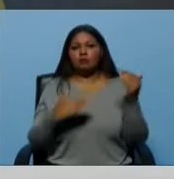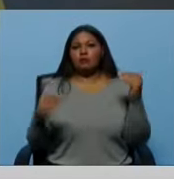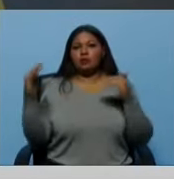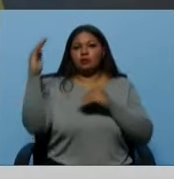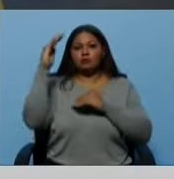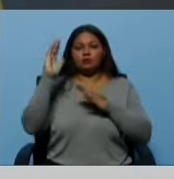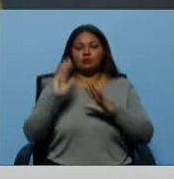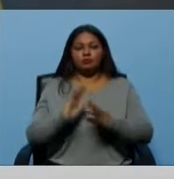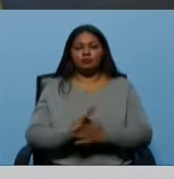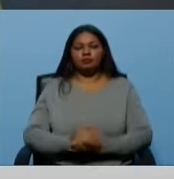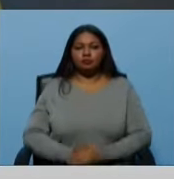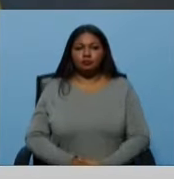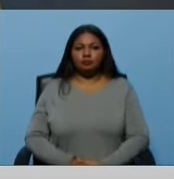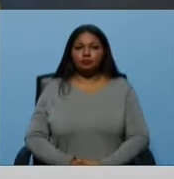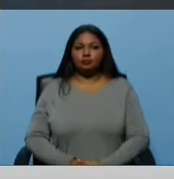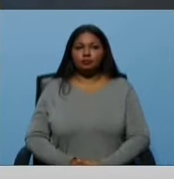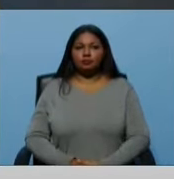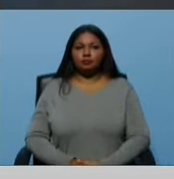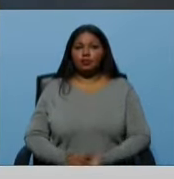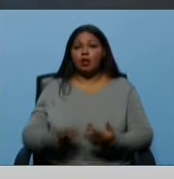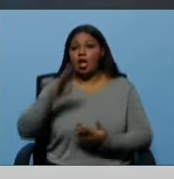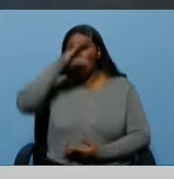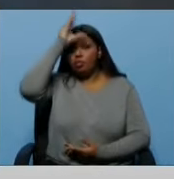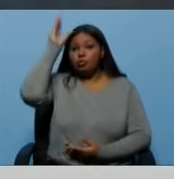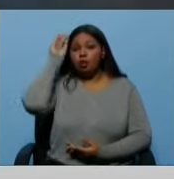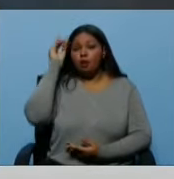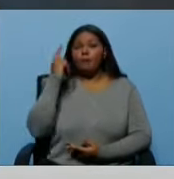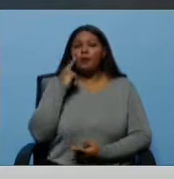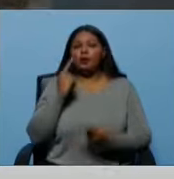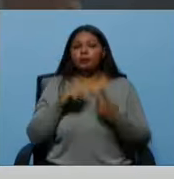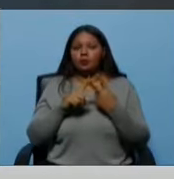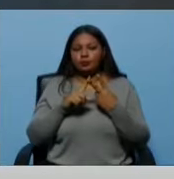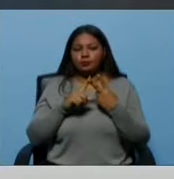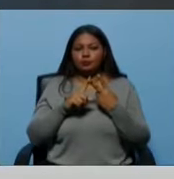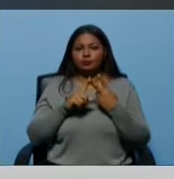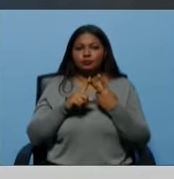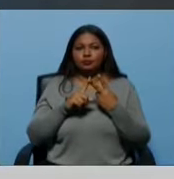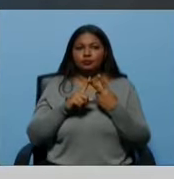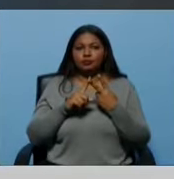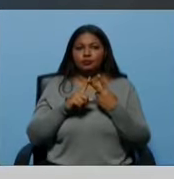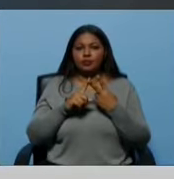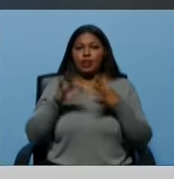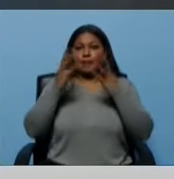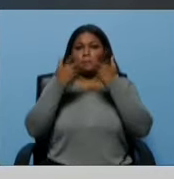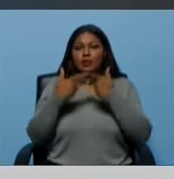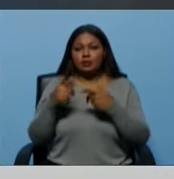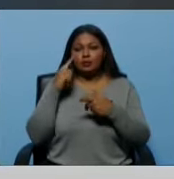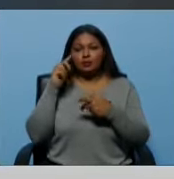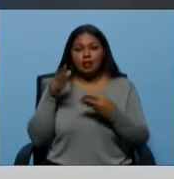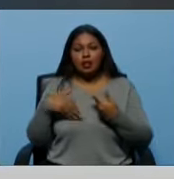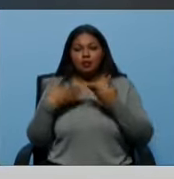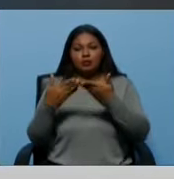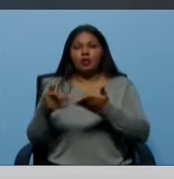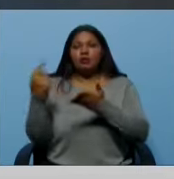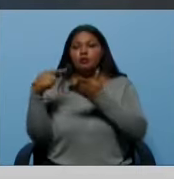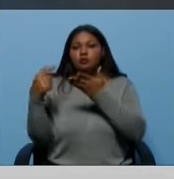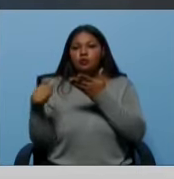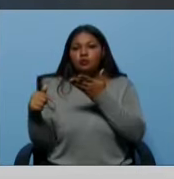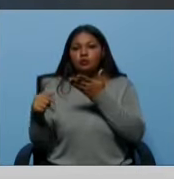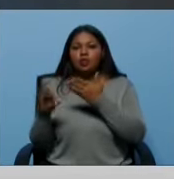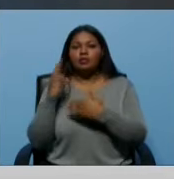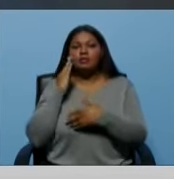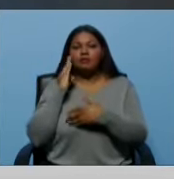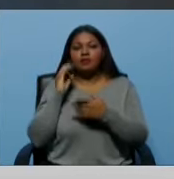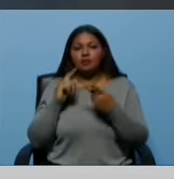superiores. Caso Trump. Caso Trump, la empresa esta famosa que también le entregaron datos de Facebook.